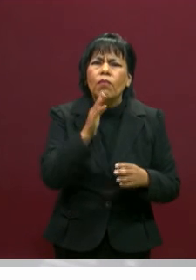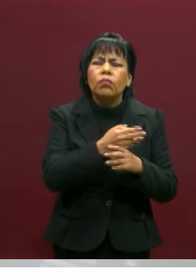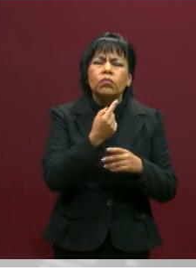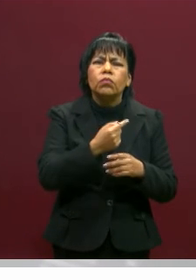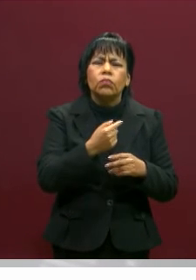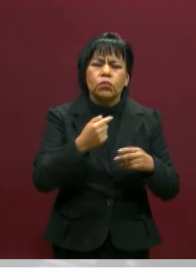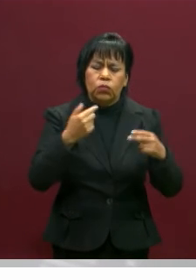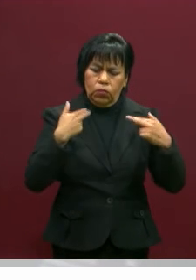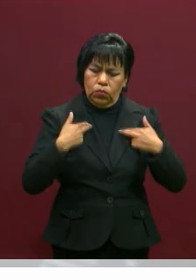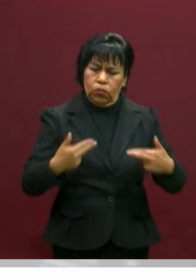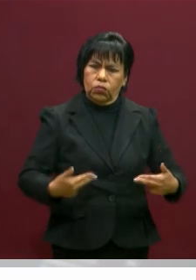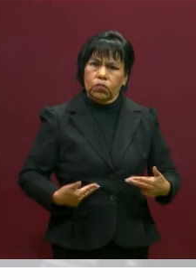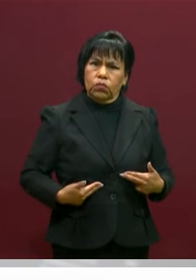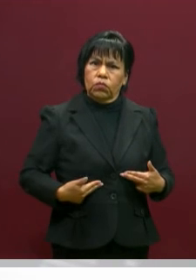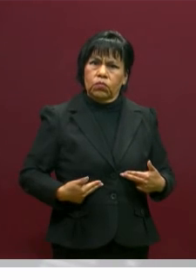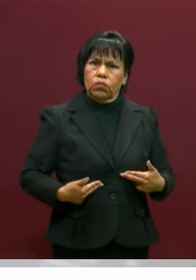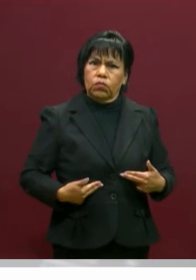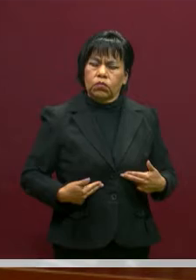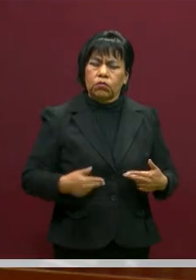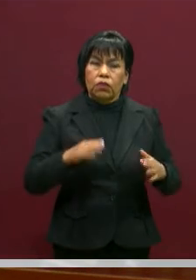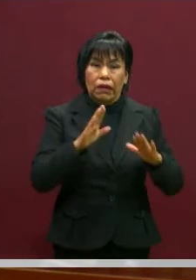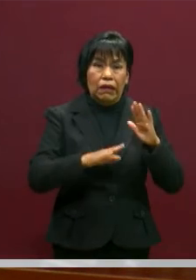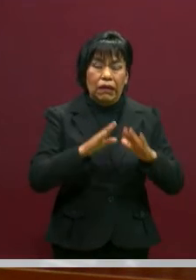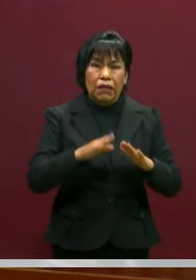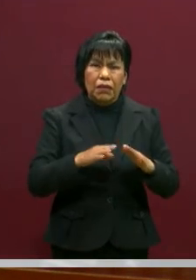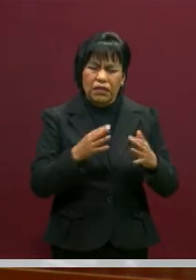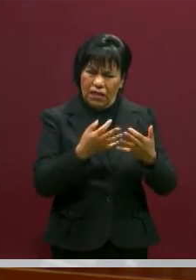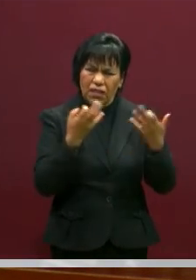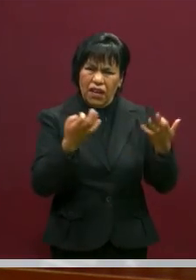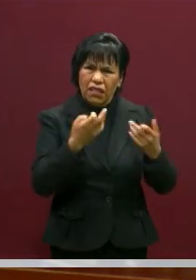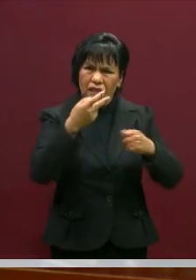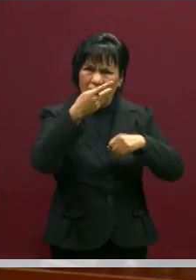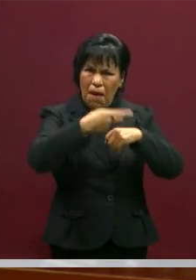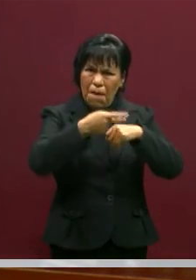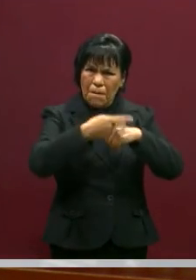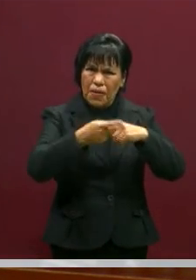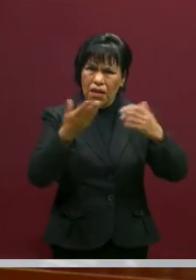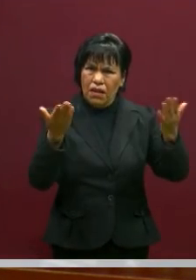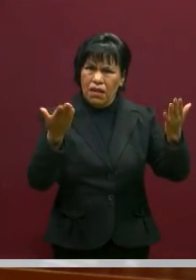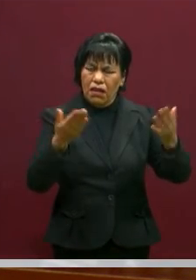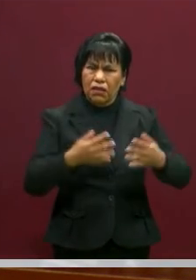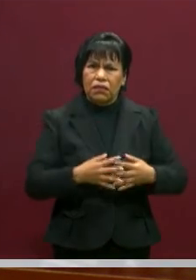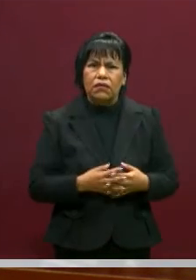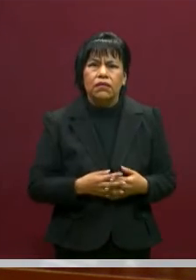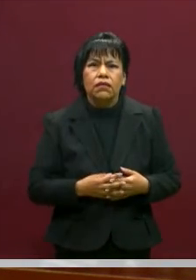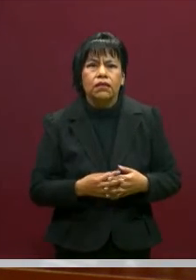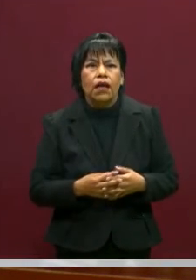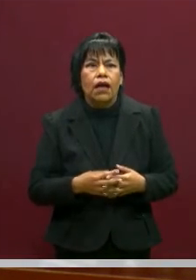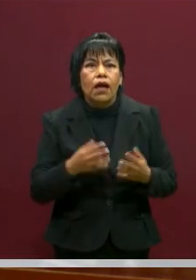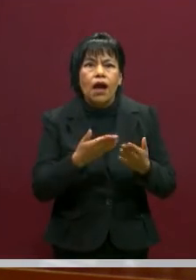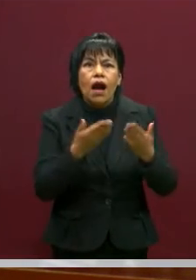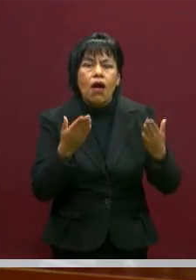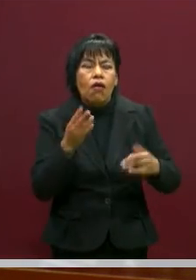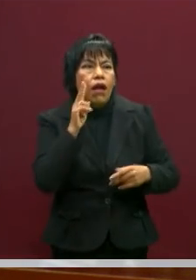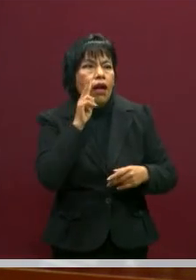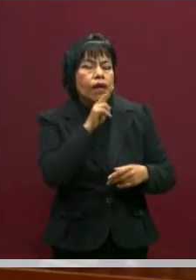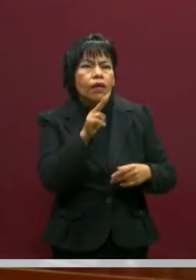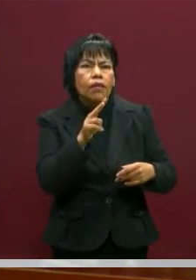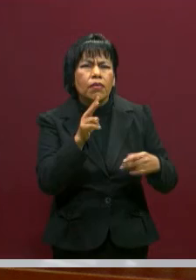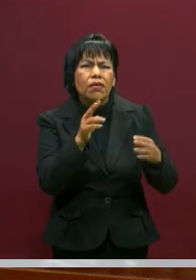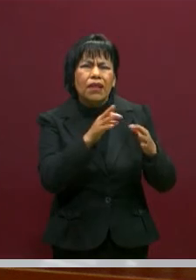porque la tierra está en riesgo. Ahora que empezamos a notar, la tierra